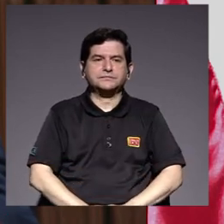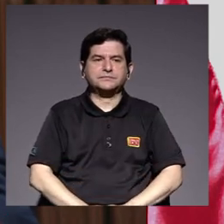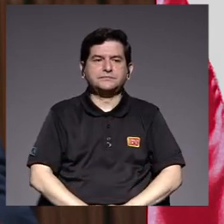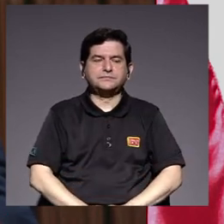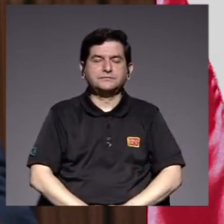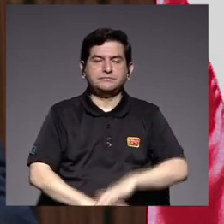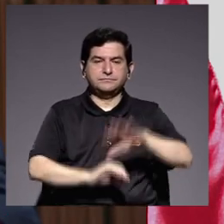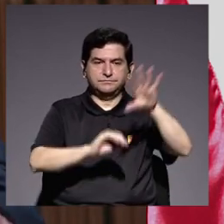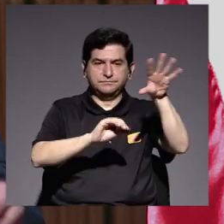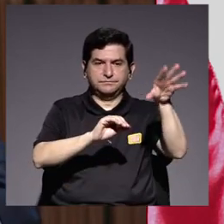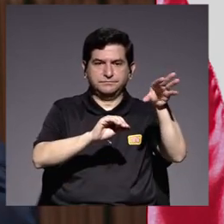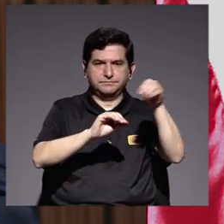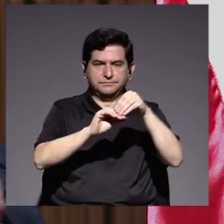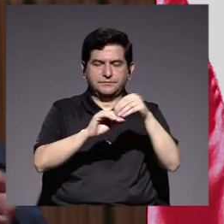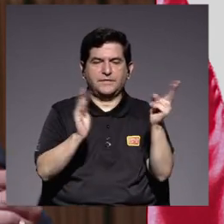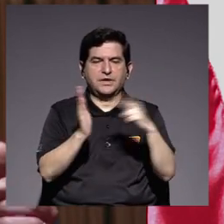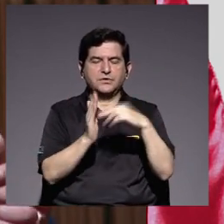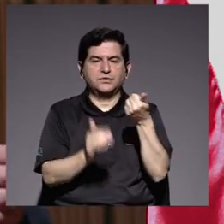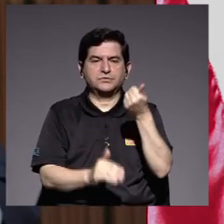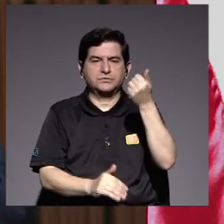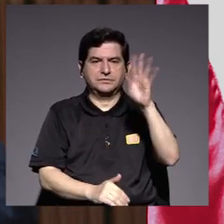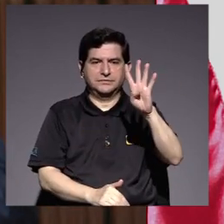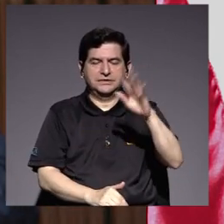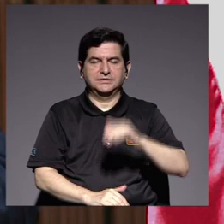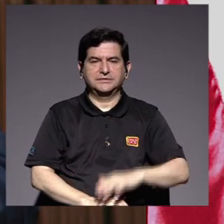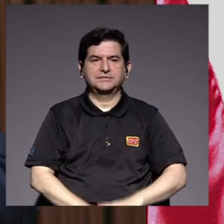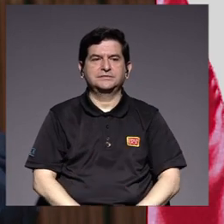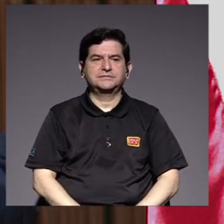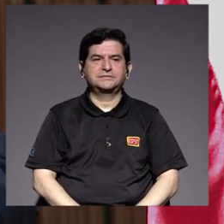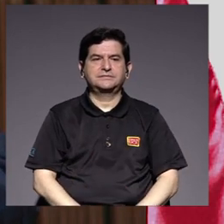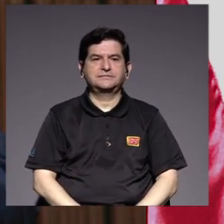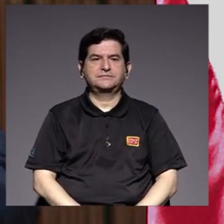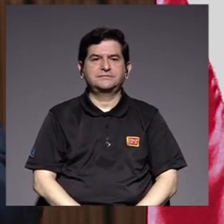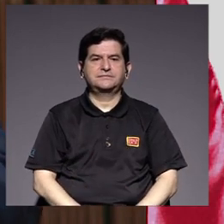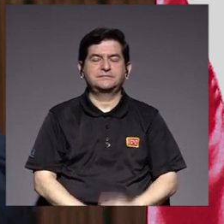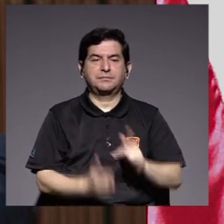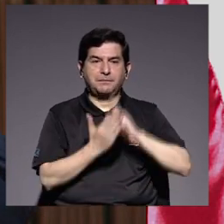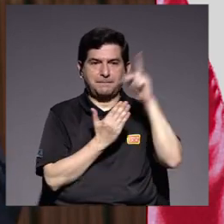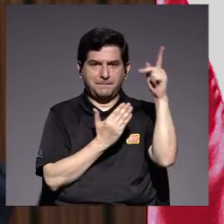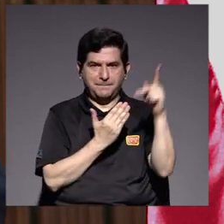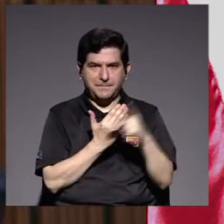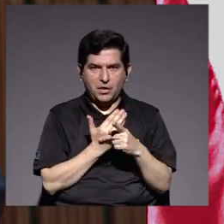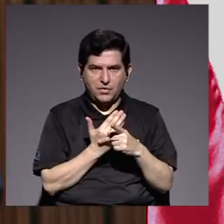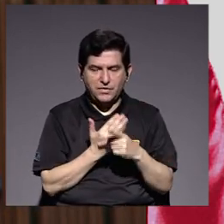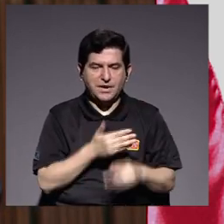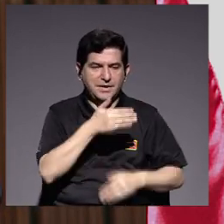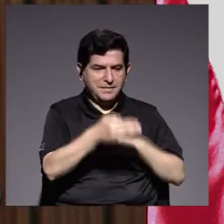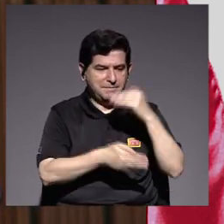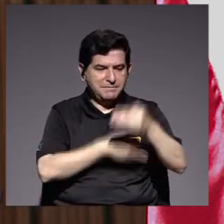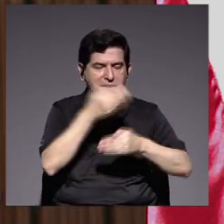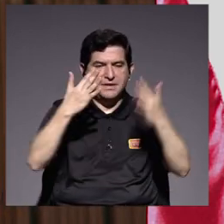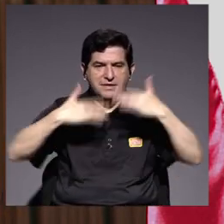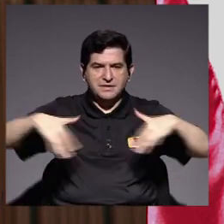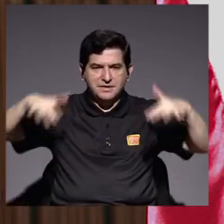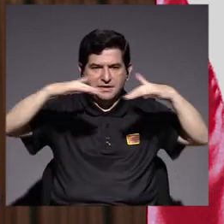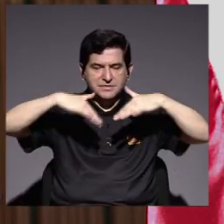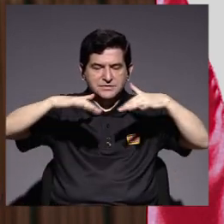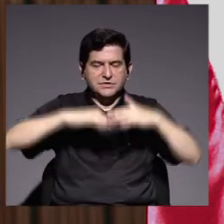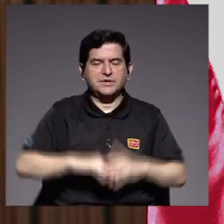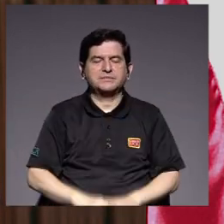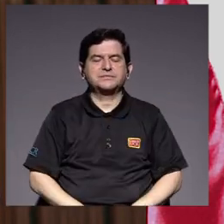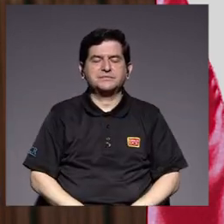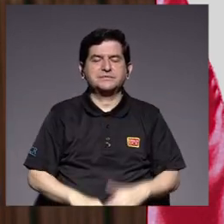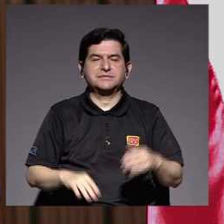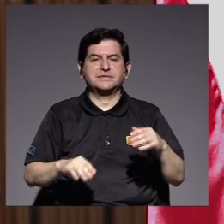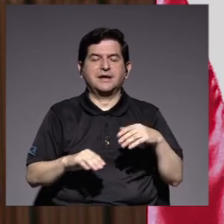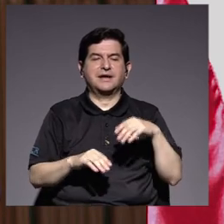aunado a esto en el 2014 el programa de gestión ambiental integral PROGAI